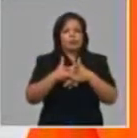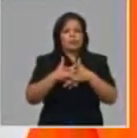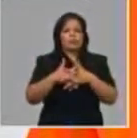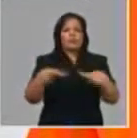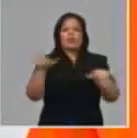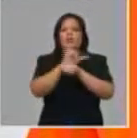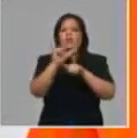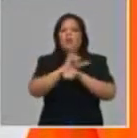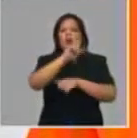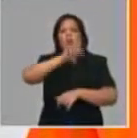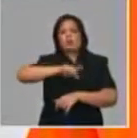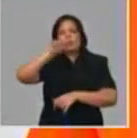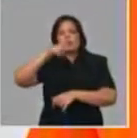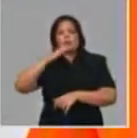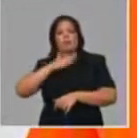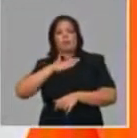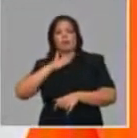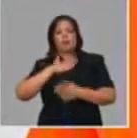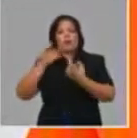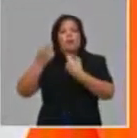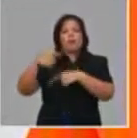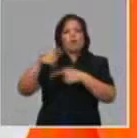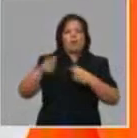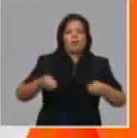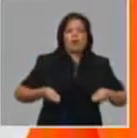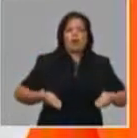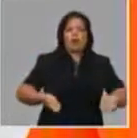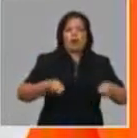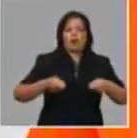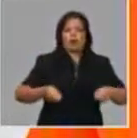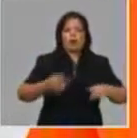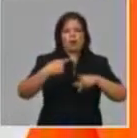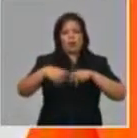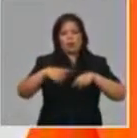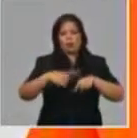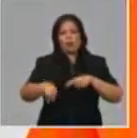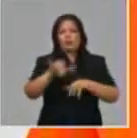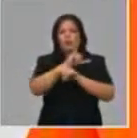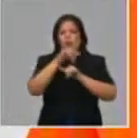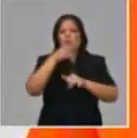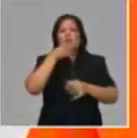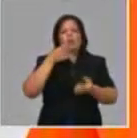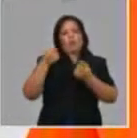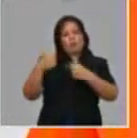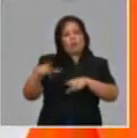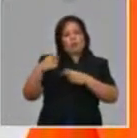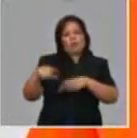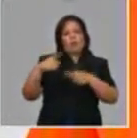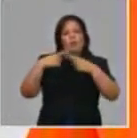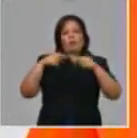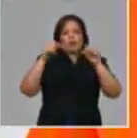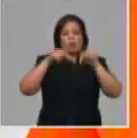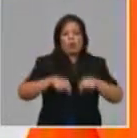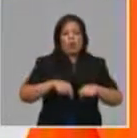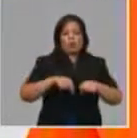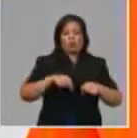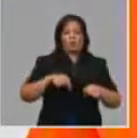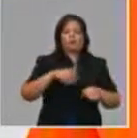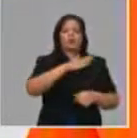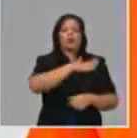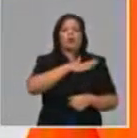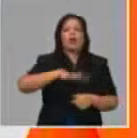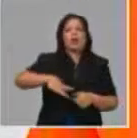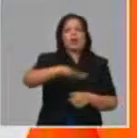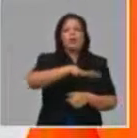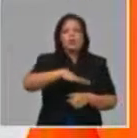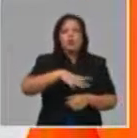carretilleros, los mercados de oferta y demanda. Pero hoy los territorios tienen la facultad de decidir a partir de la disponibilidad de los